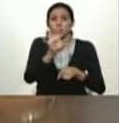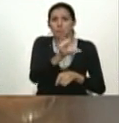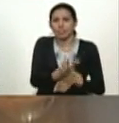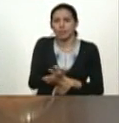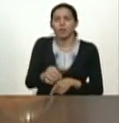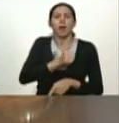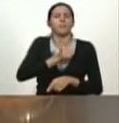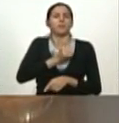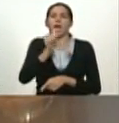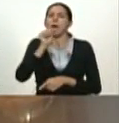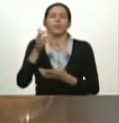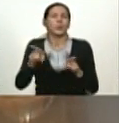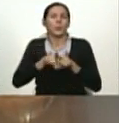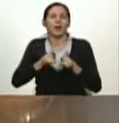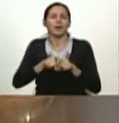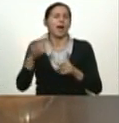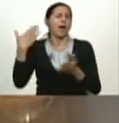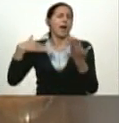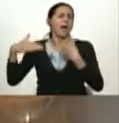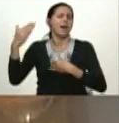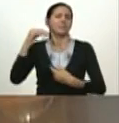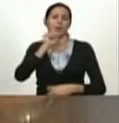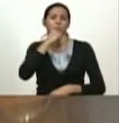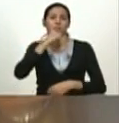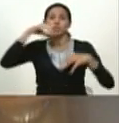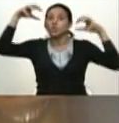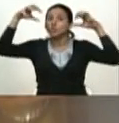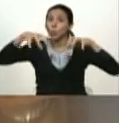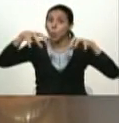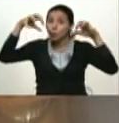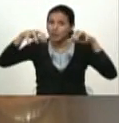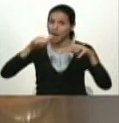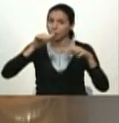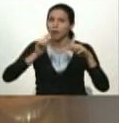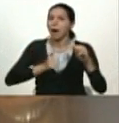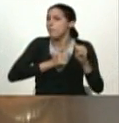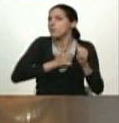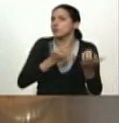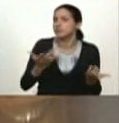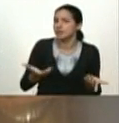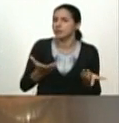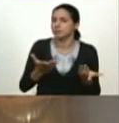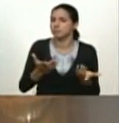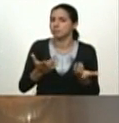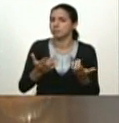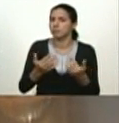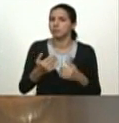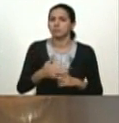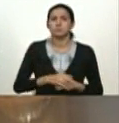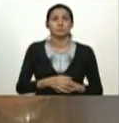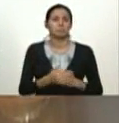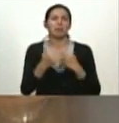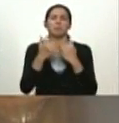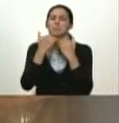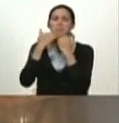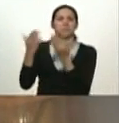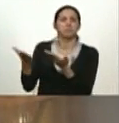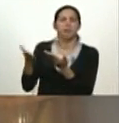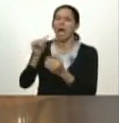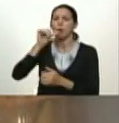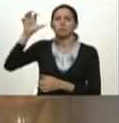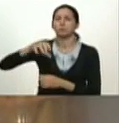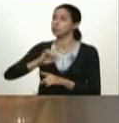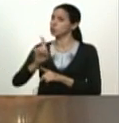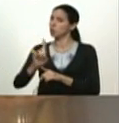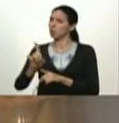del agua como hacían nuestros bisabuelos de lluvia inclusive allí no desestimemos ninguno alguien pudiera decir